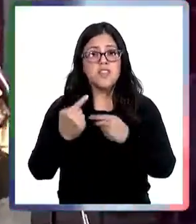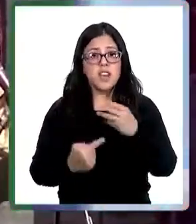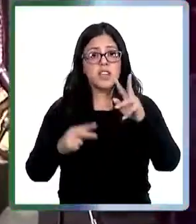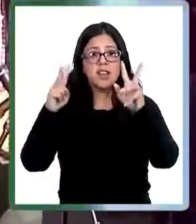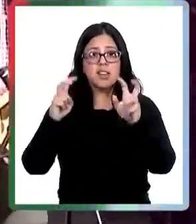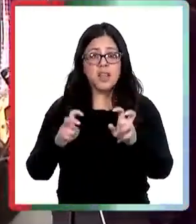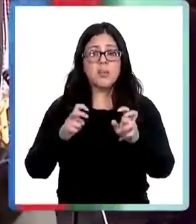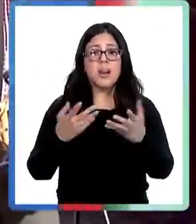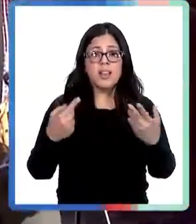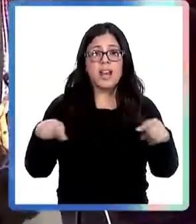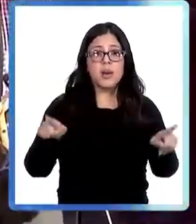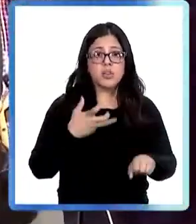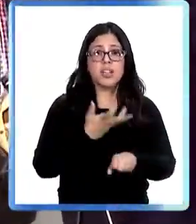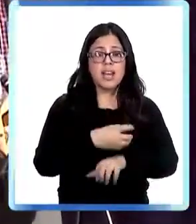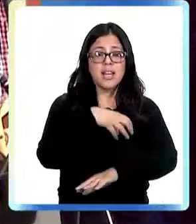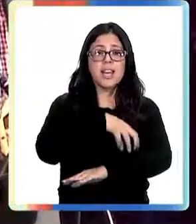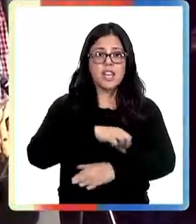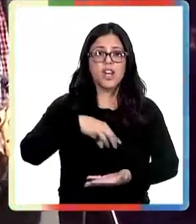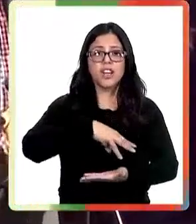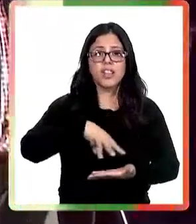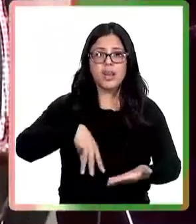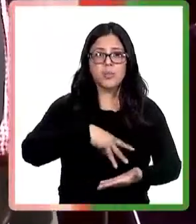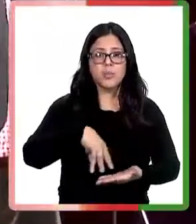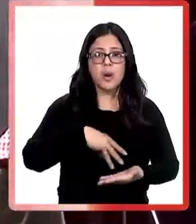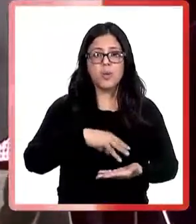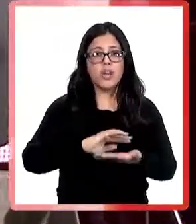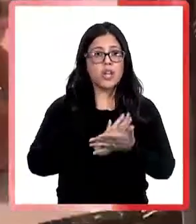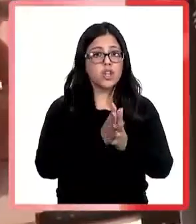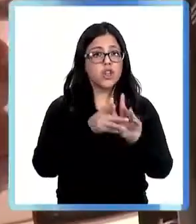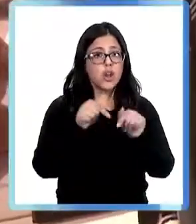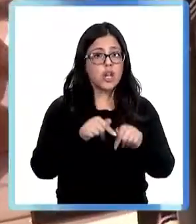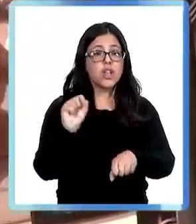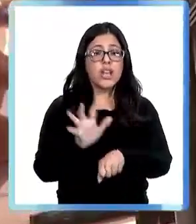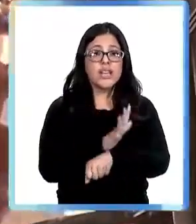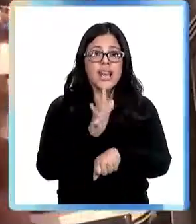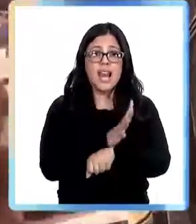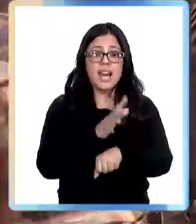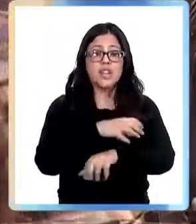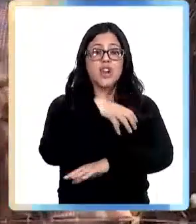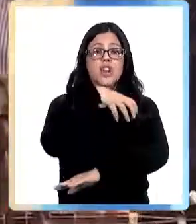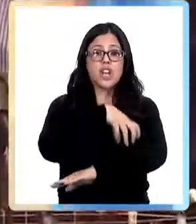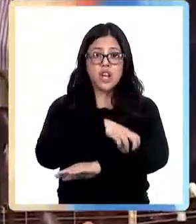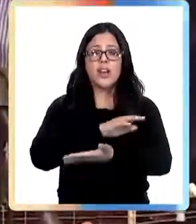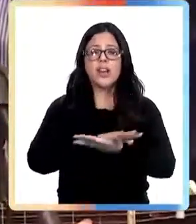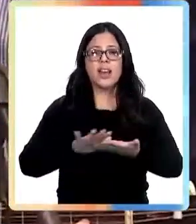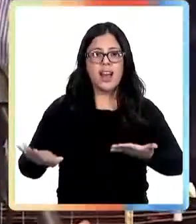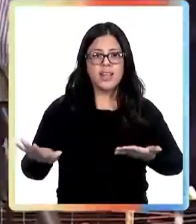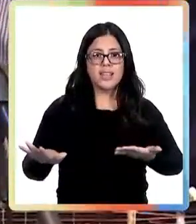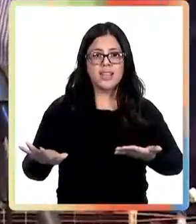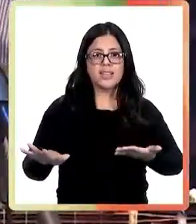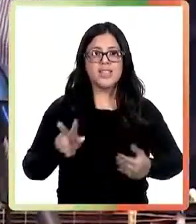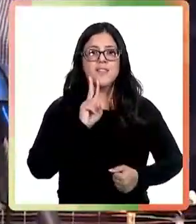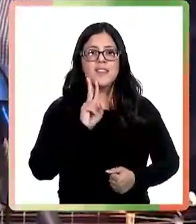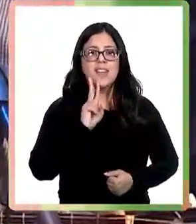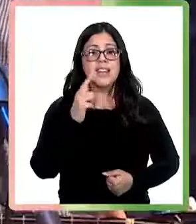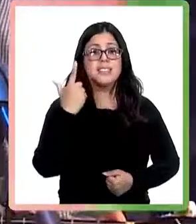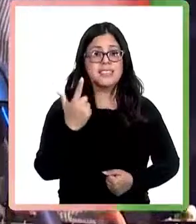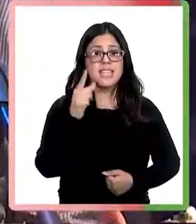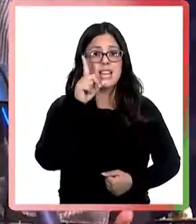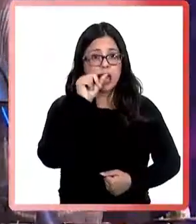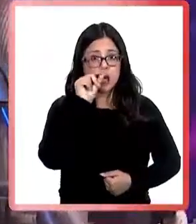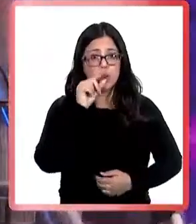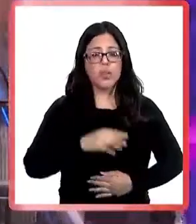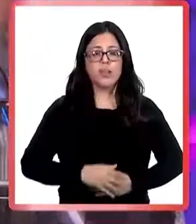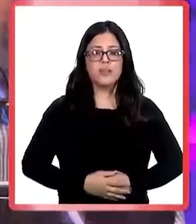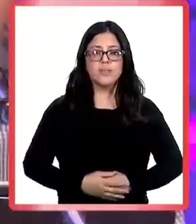la música que se cultiva en nuestra región del Maule todo esto en el teatro regional de manera gratuita este viernes 7 de